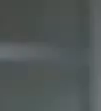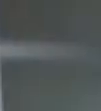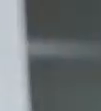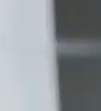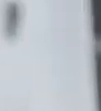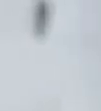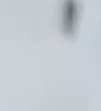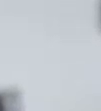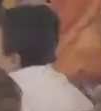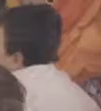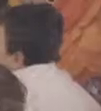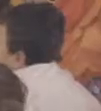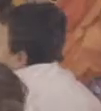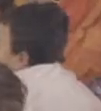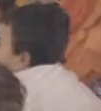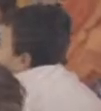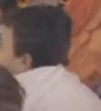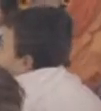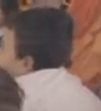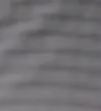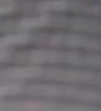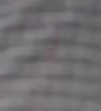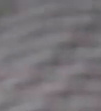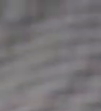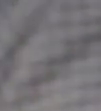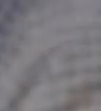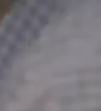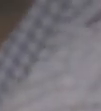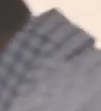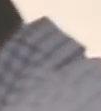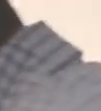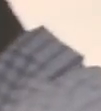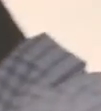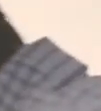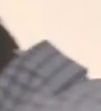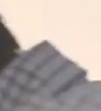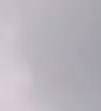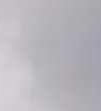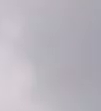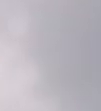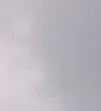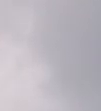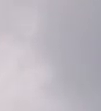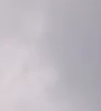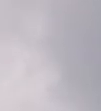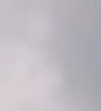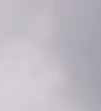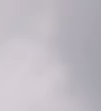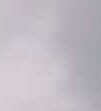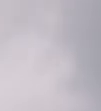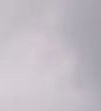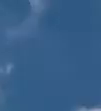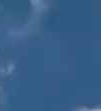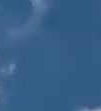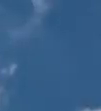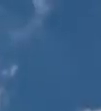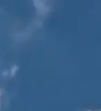Somos un equipo comprometido para hacer de Colombia un país menos vulnerable.